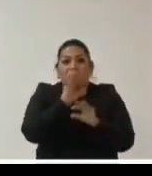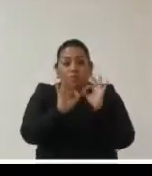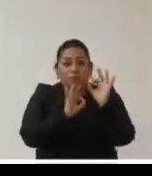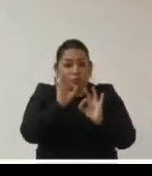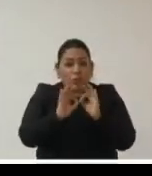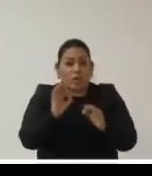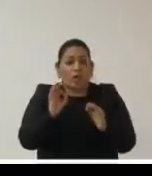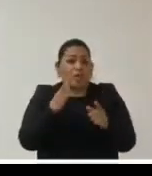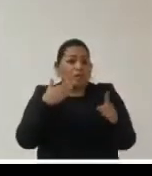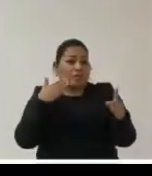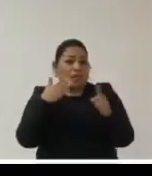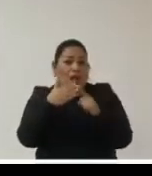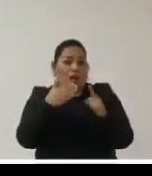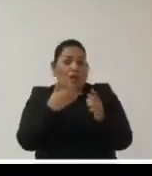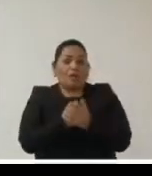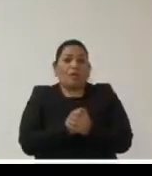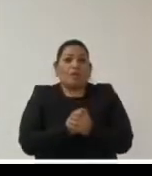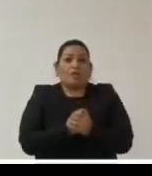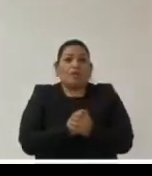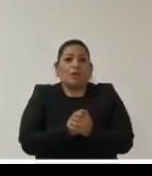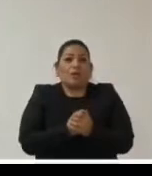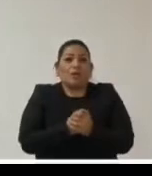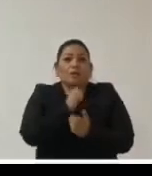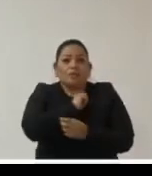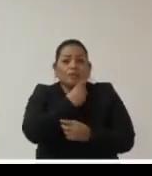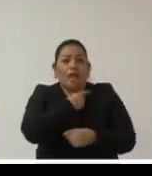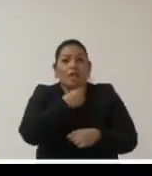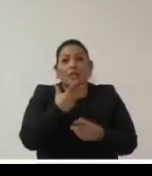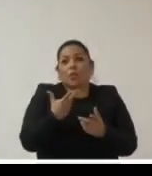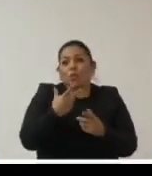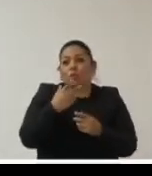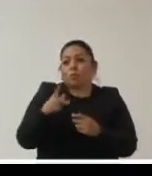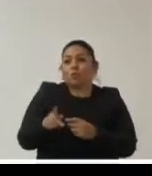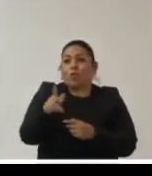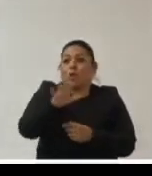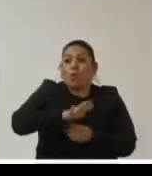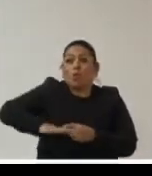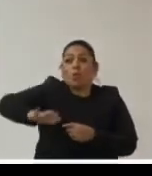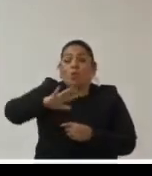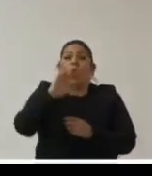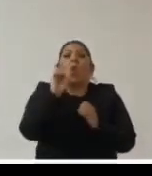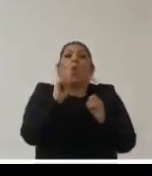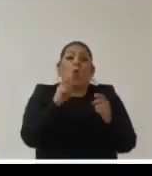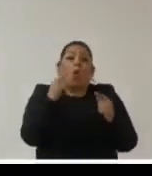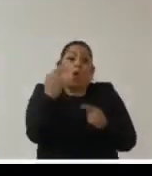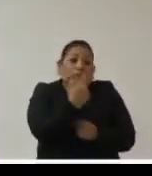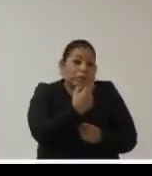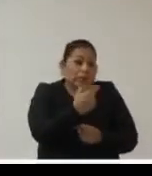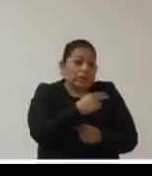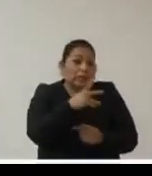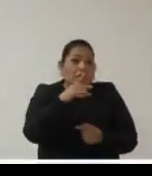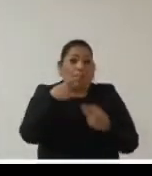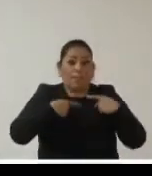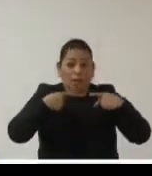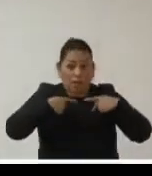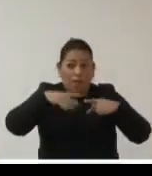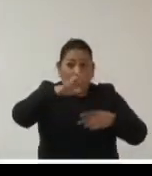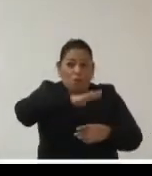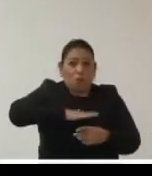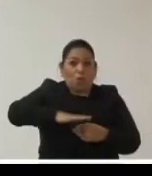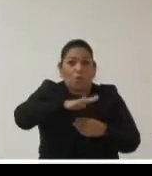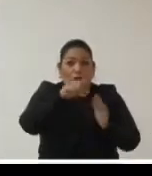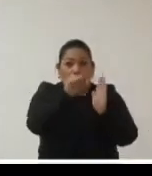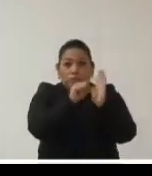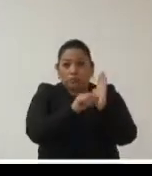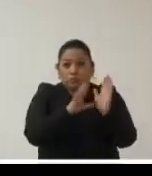tanto en casos de emergencia por salud pública o cuando es necesario proteger los intereses vitales de los ciudadanos el famoso artículo 6